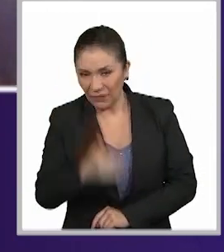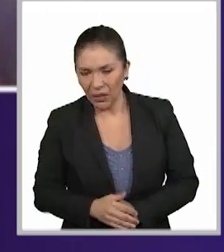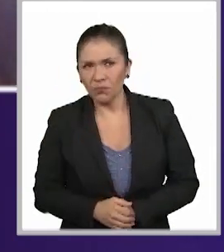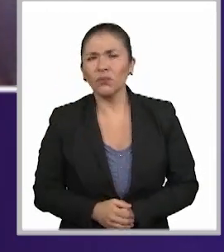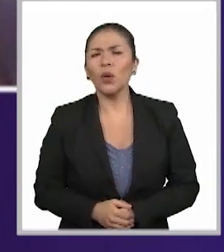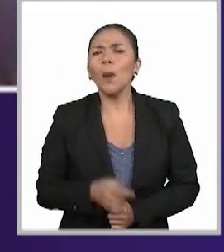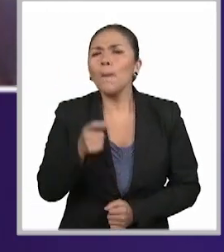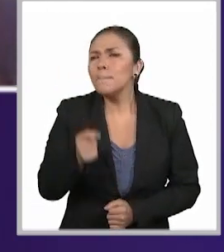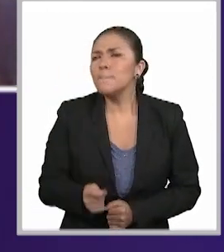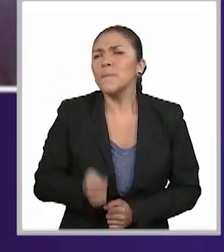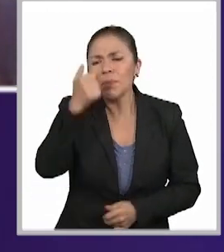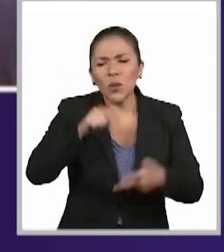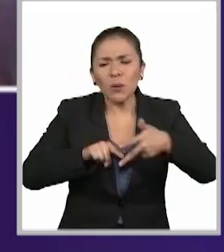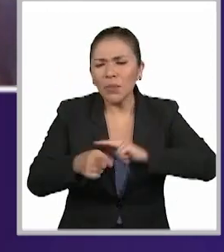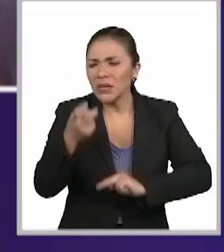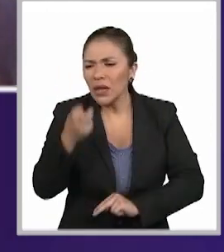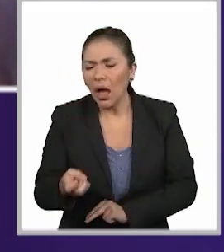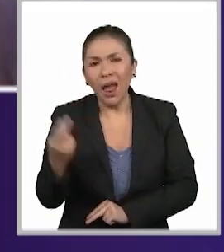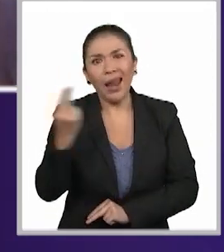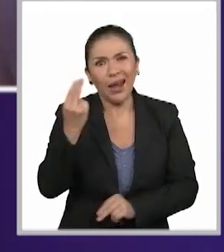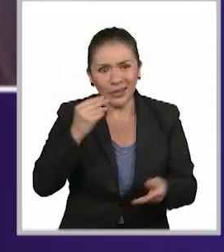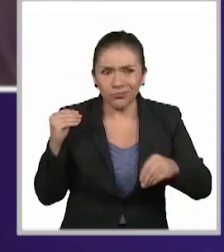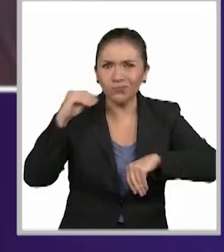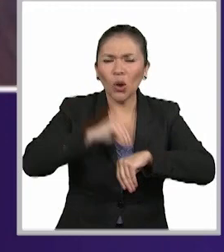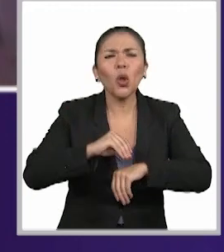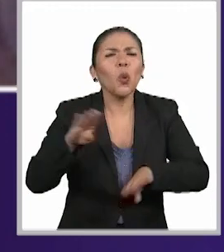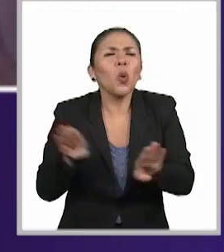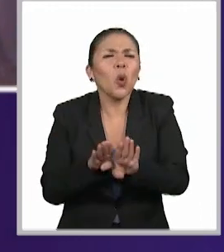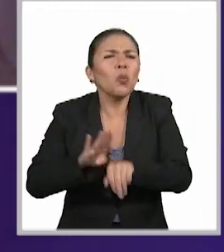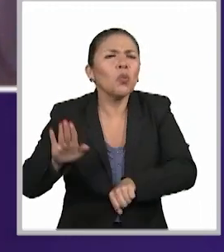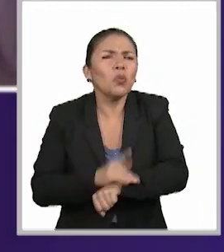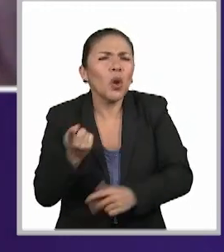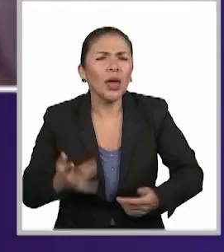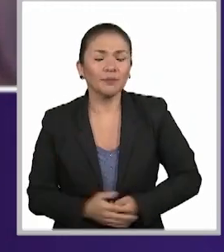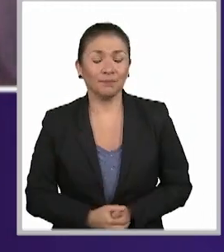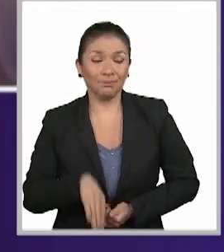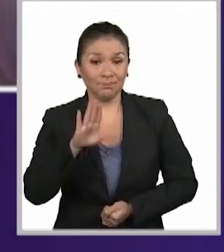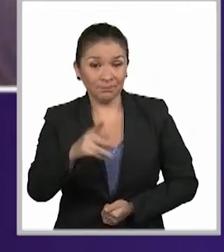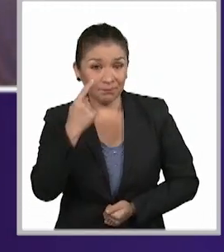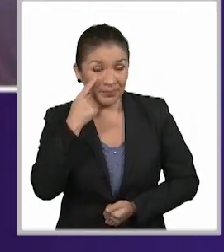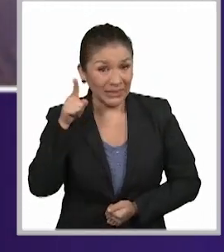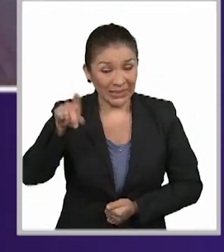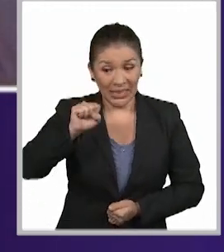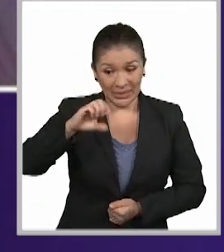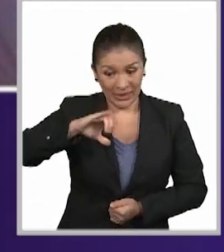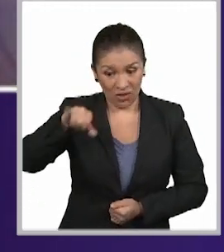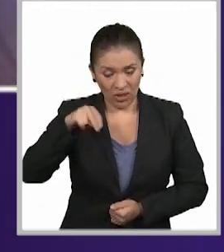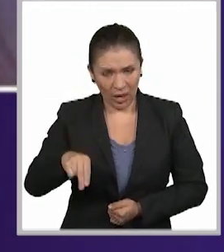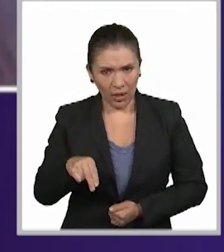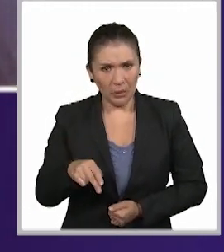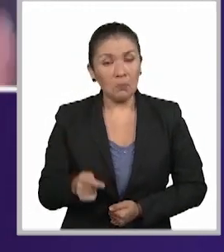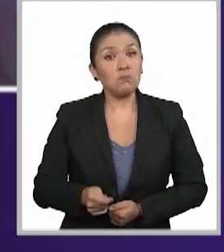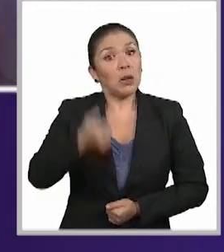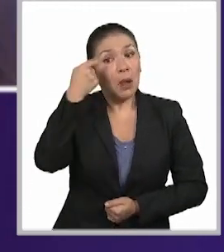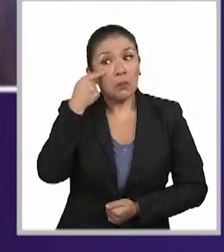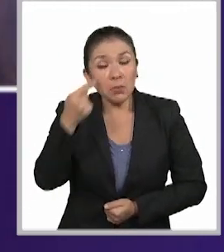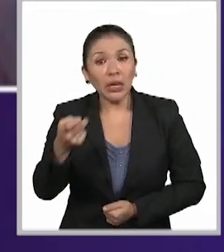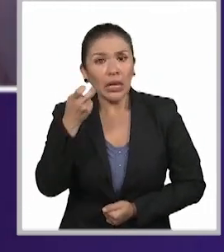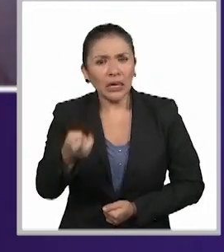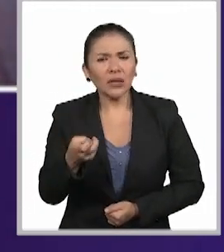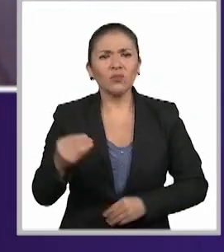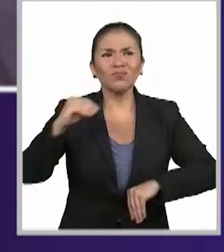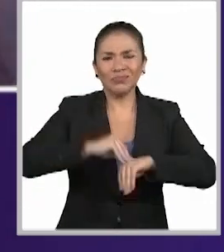¿cómo y por qué nace esta necesidad? Pues mira, en la Suprema Corte es curioso que surge